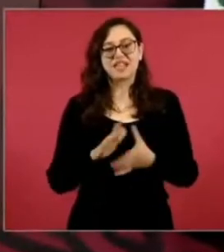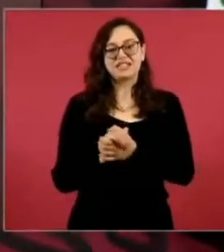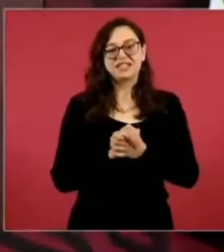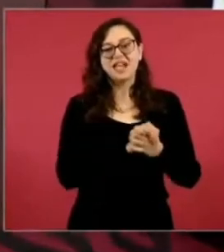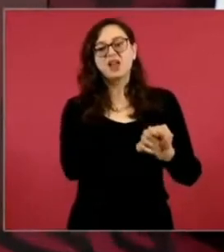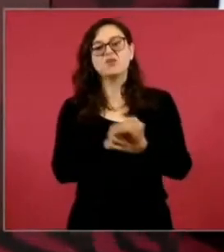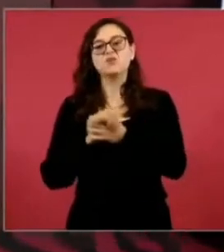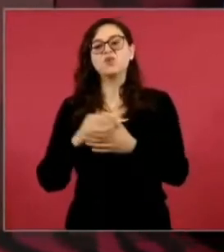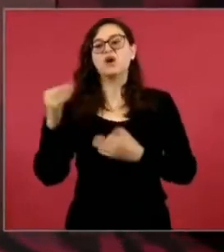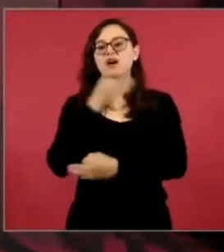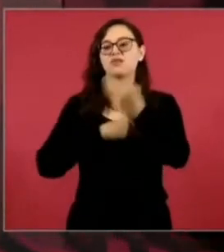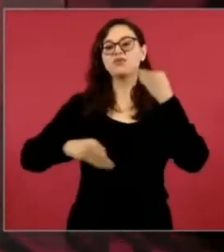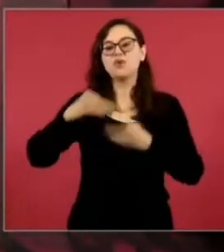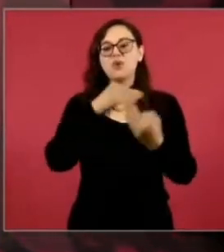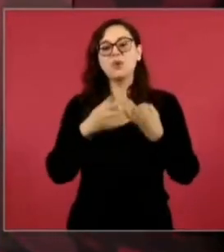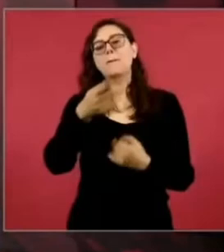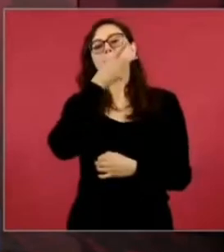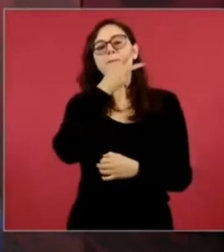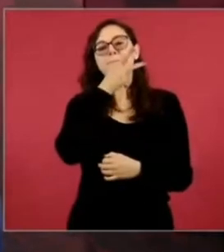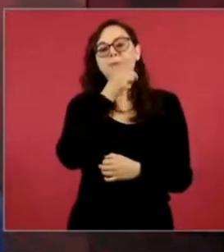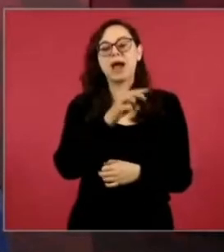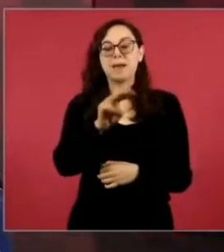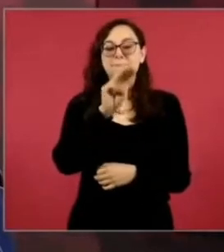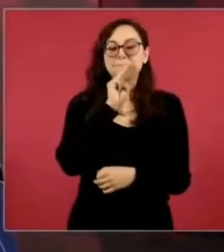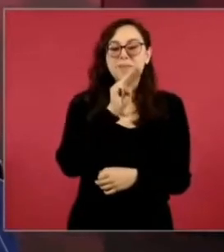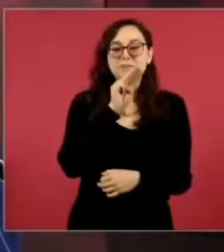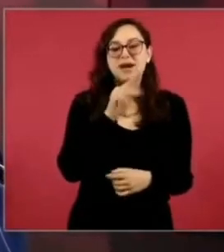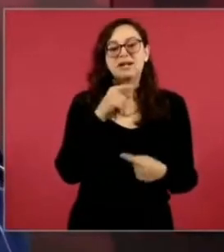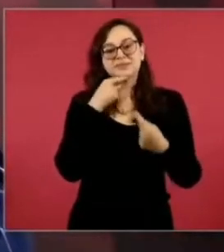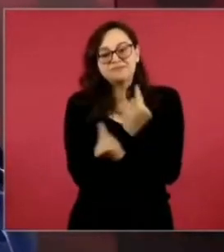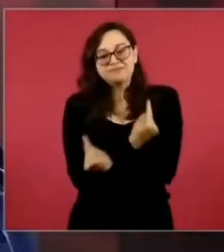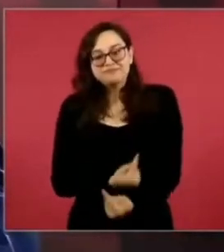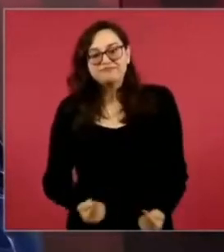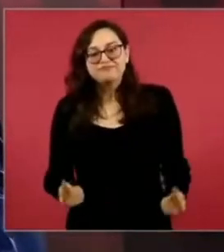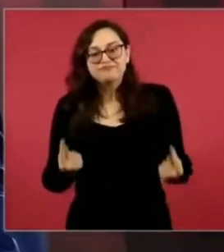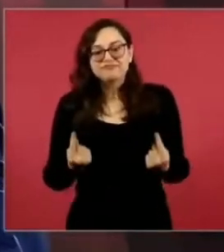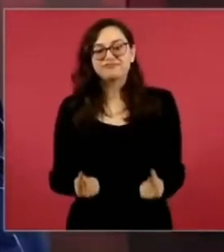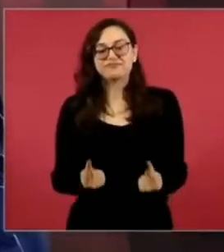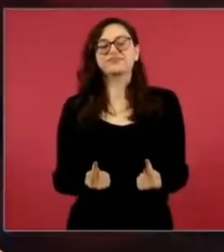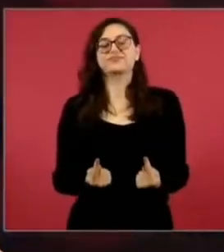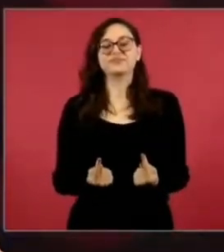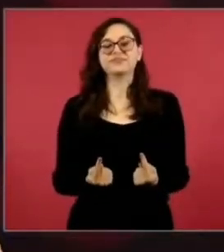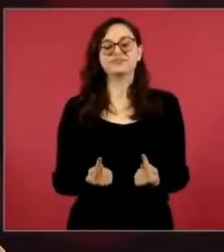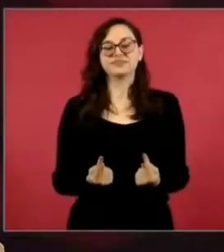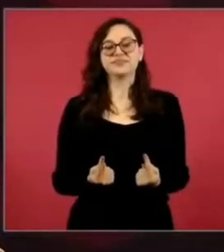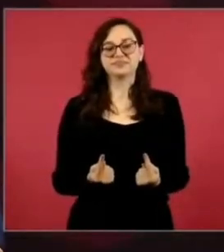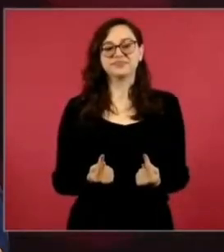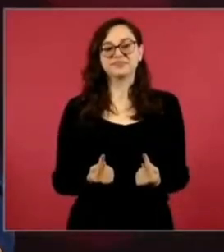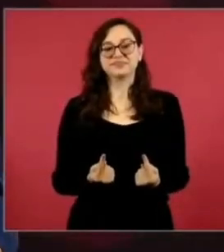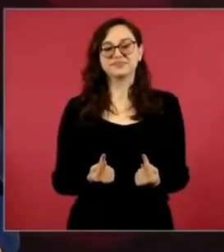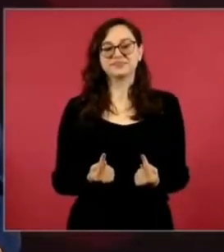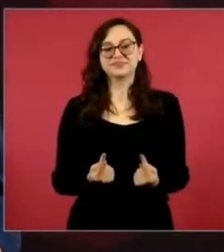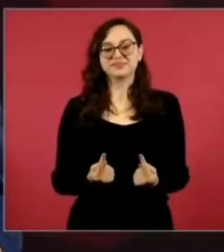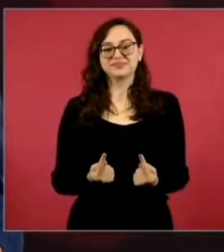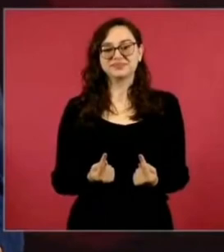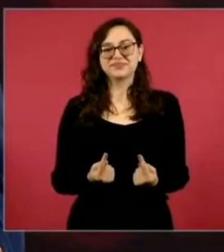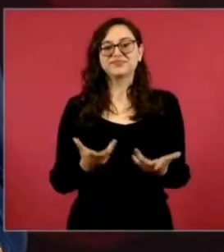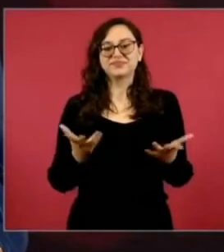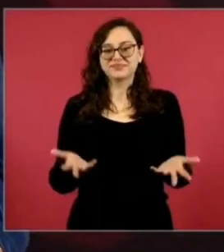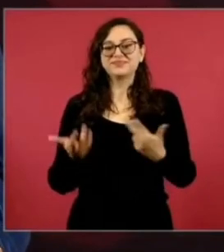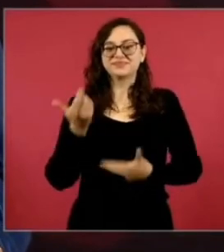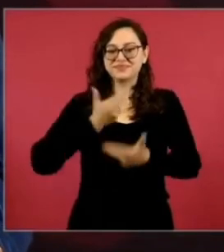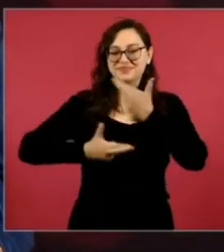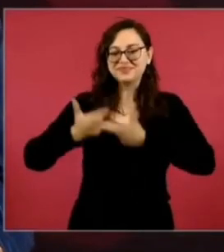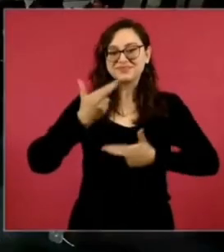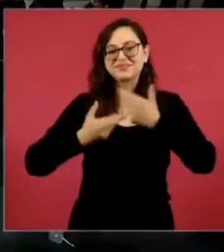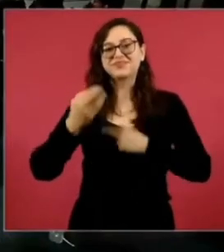todos los papás, mamás y a los niños que van a